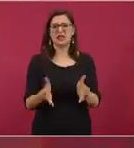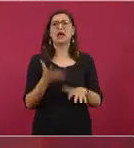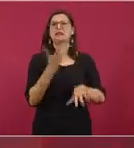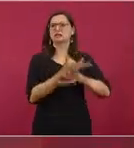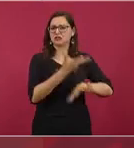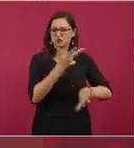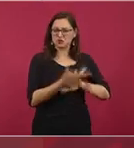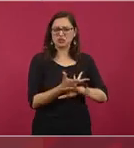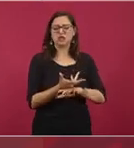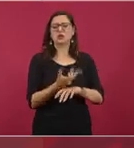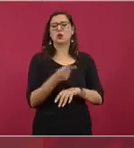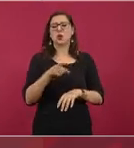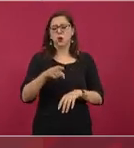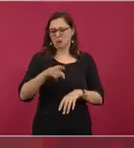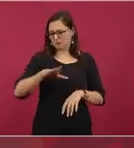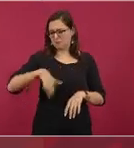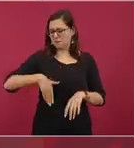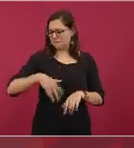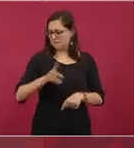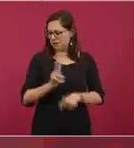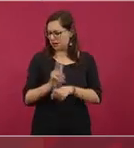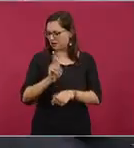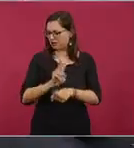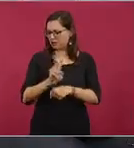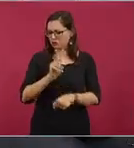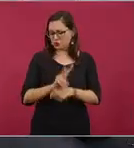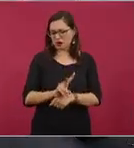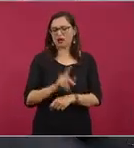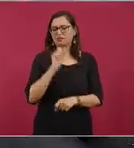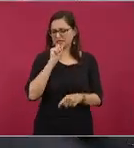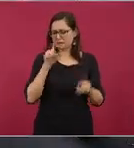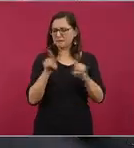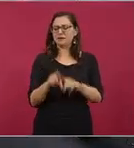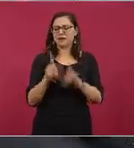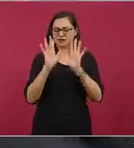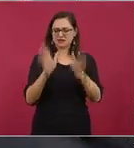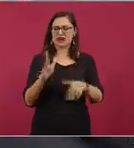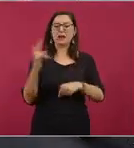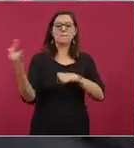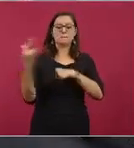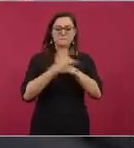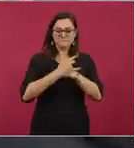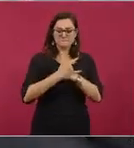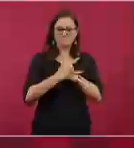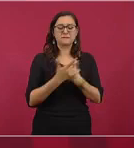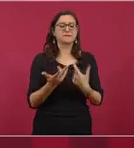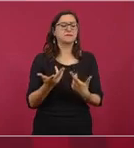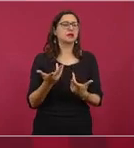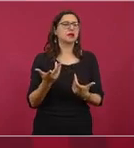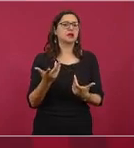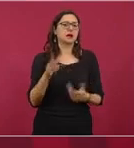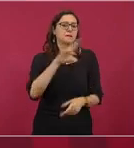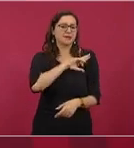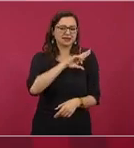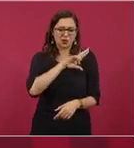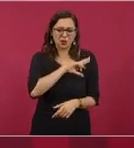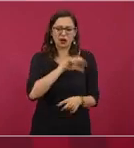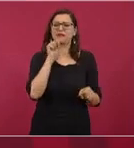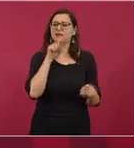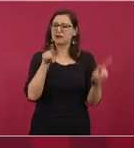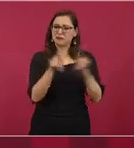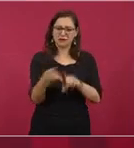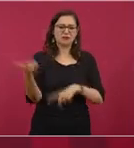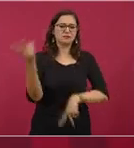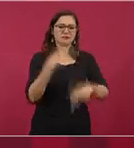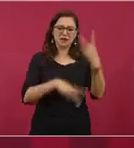al que haces mención es un avión de carga y particulares o sea